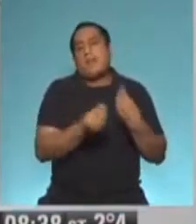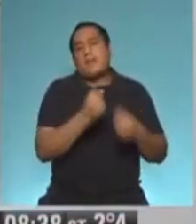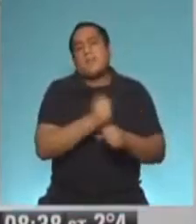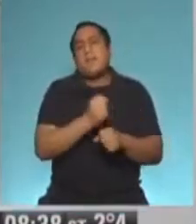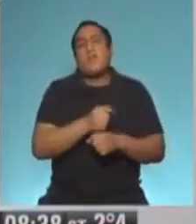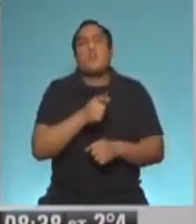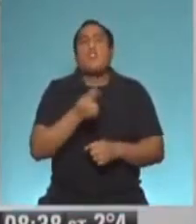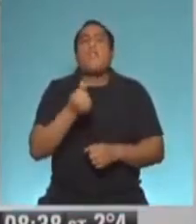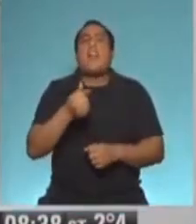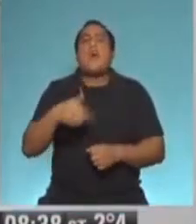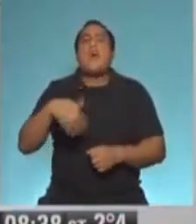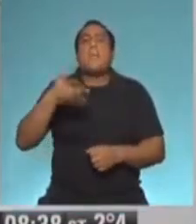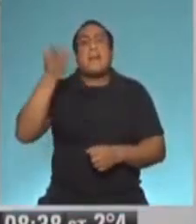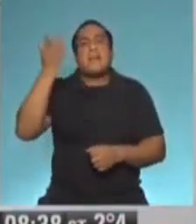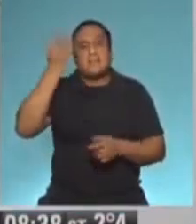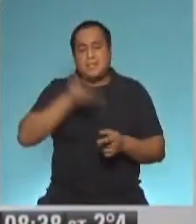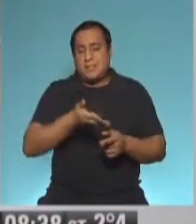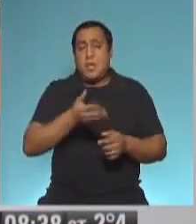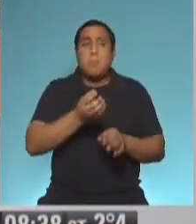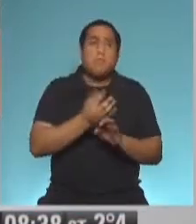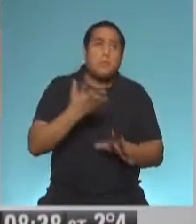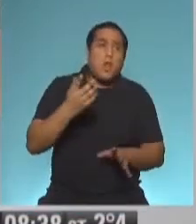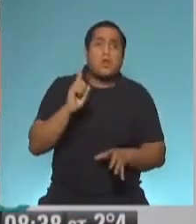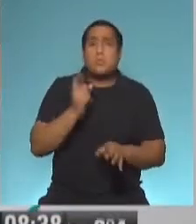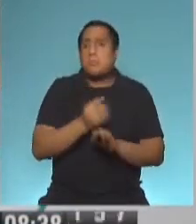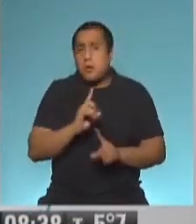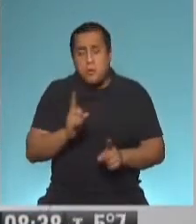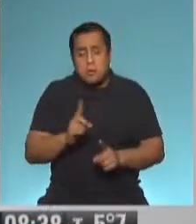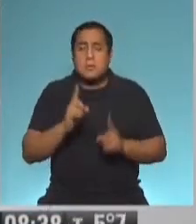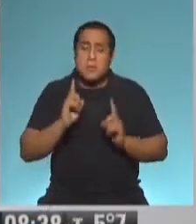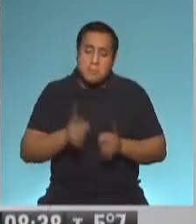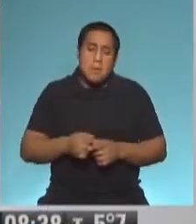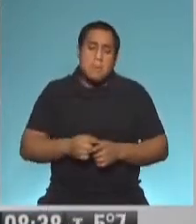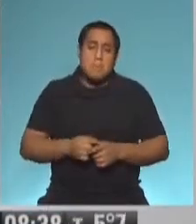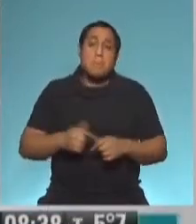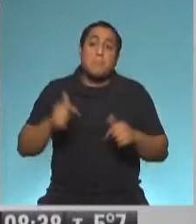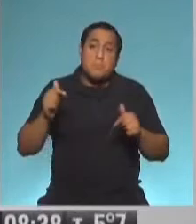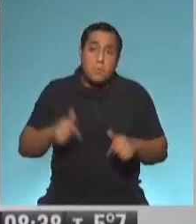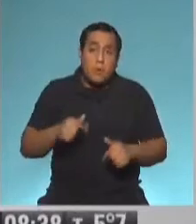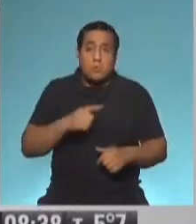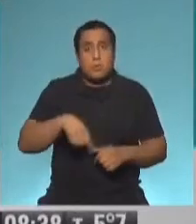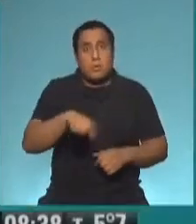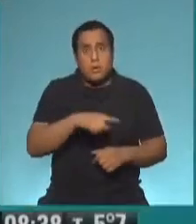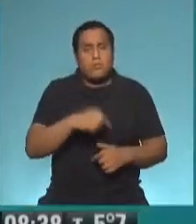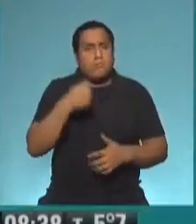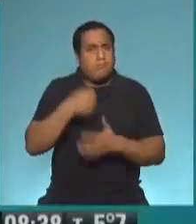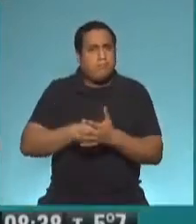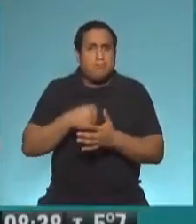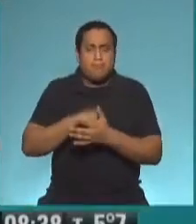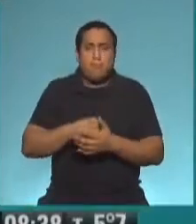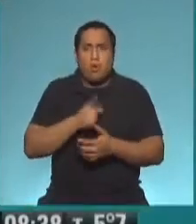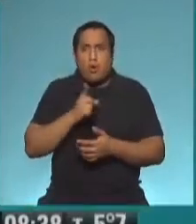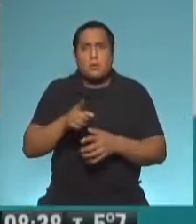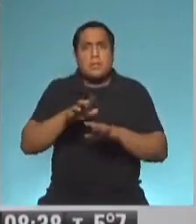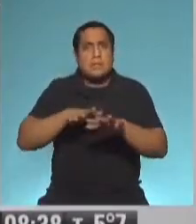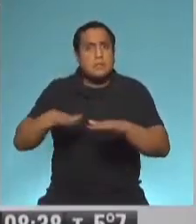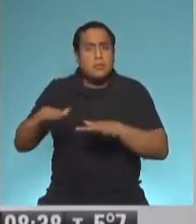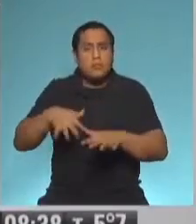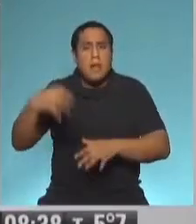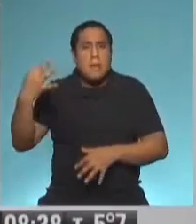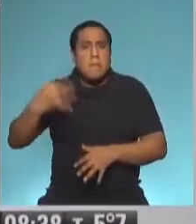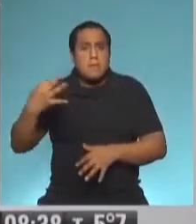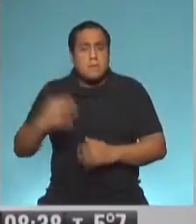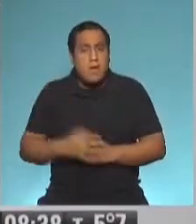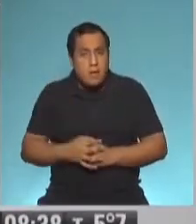profesionales o no profesionales. Y que hoy también enfrentan una situación muy especial